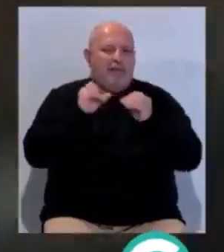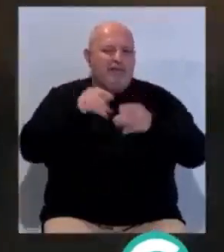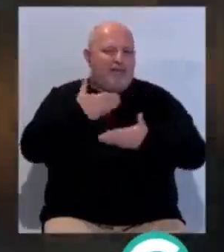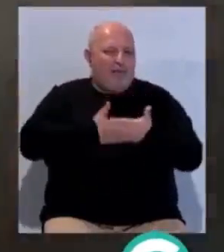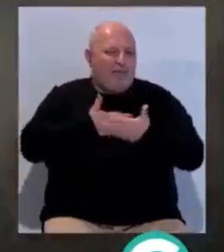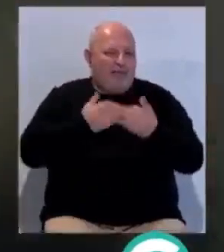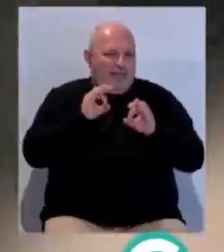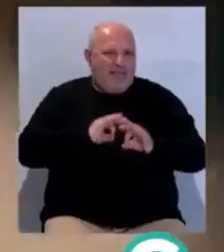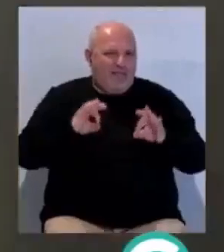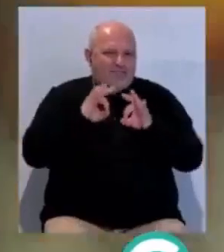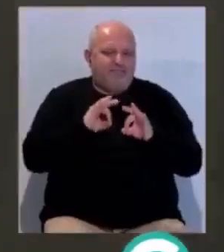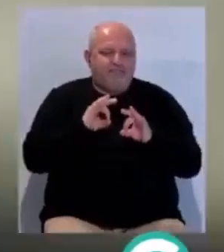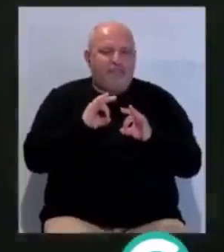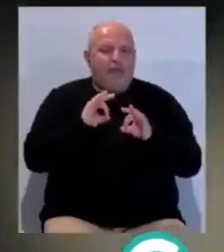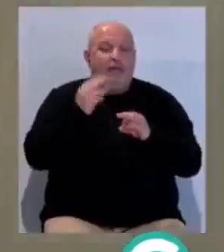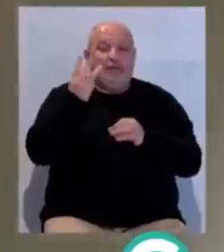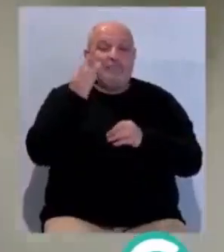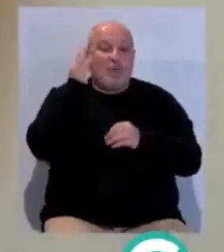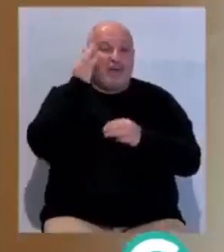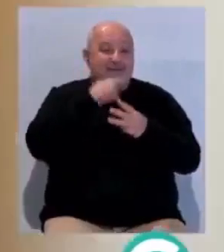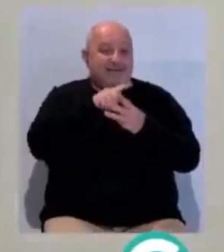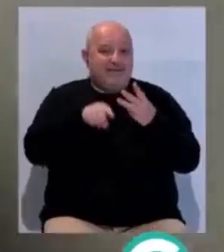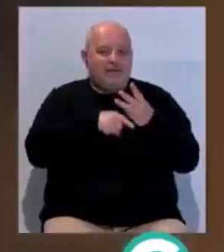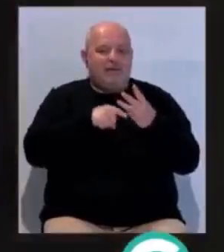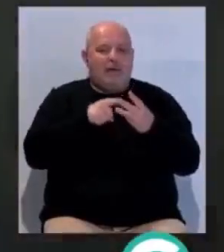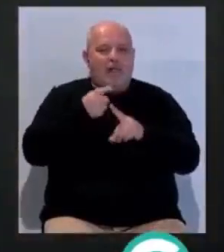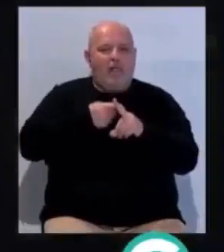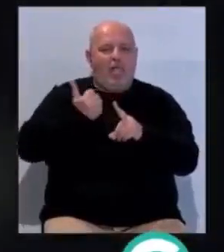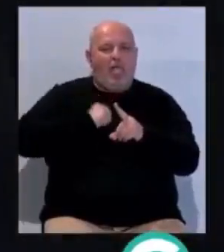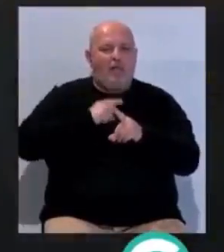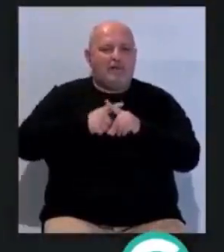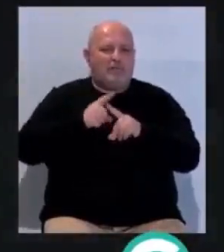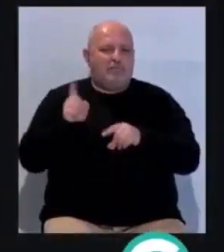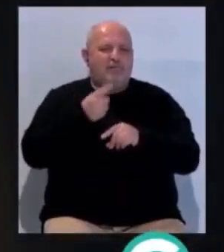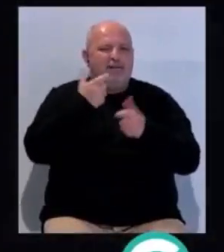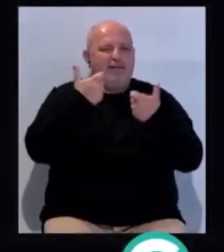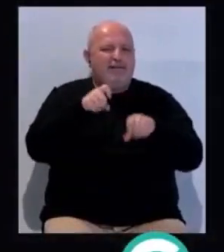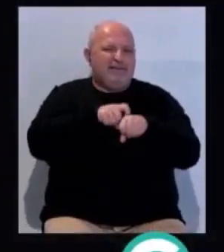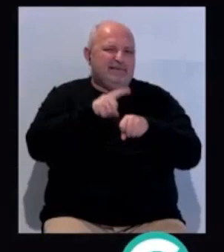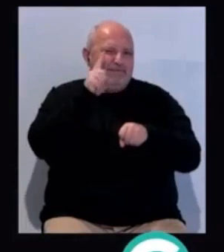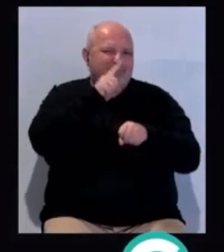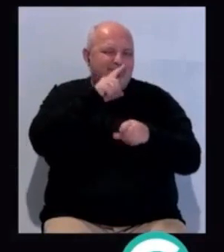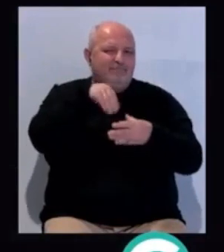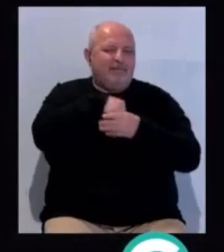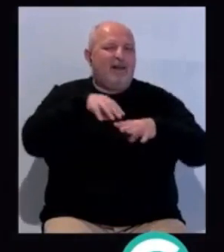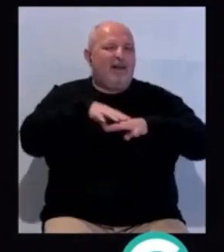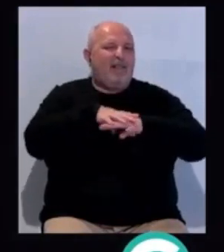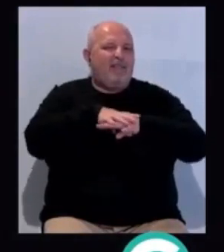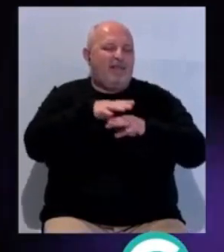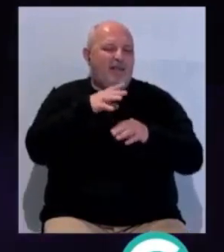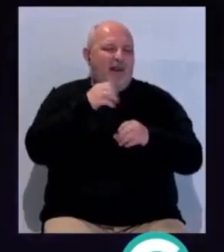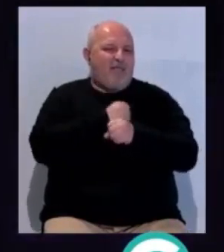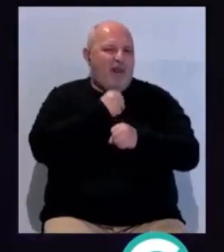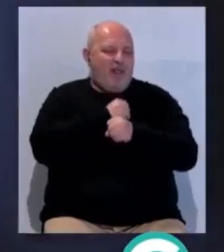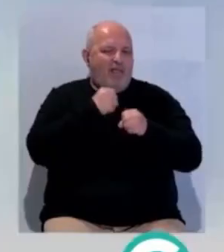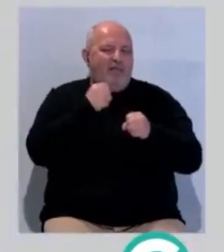La investigación realizada ha permitido liberar a tres mujeres que eran explotadas sexualmente en un club de alterne en una red dedicada a la explotación